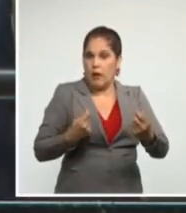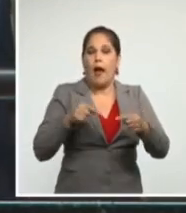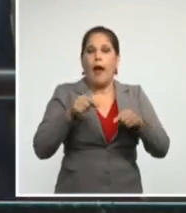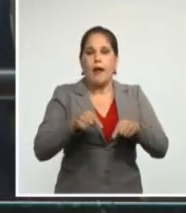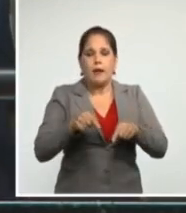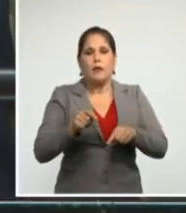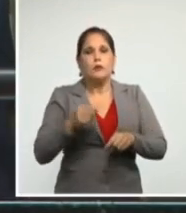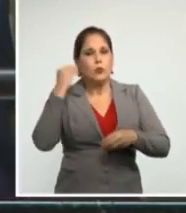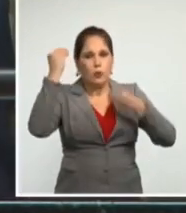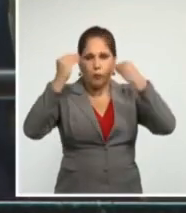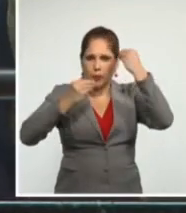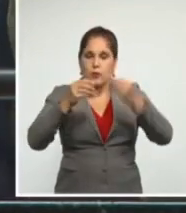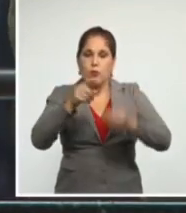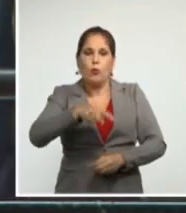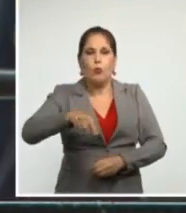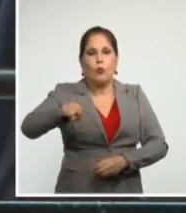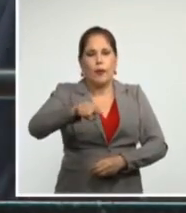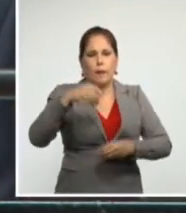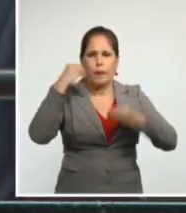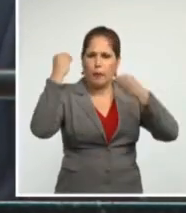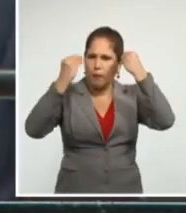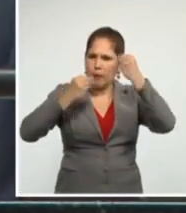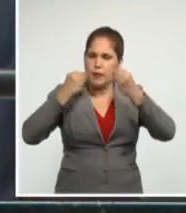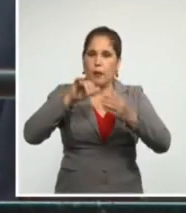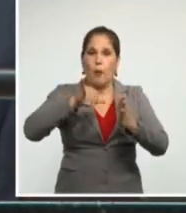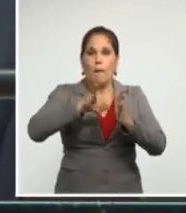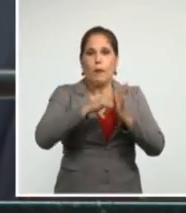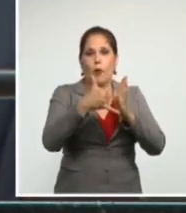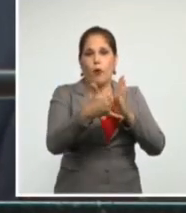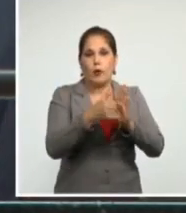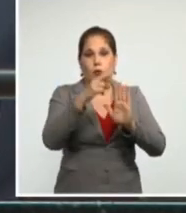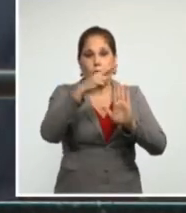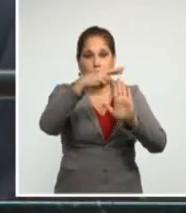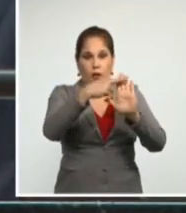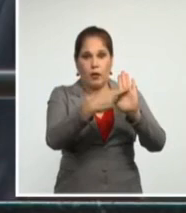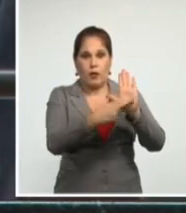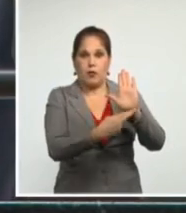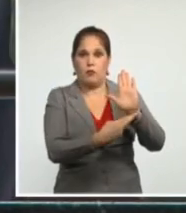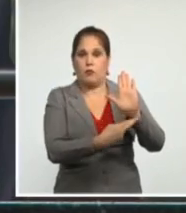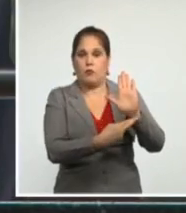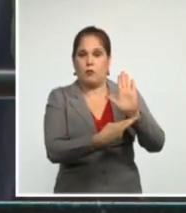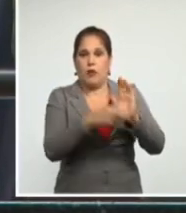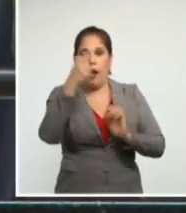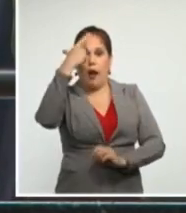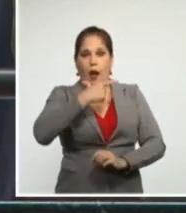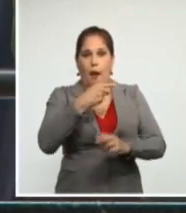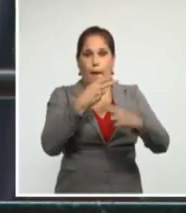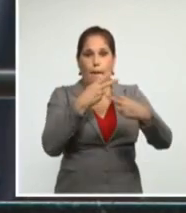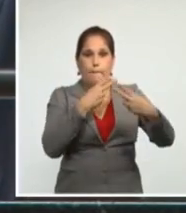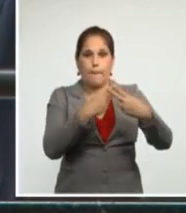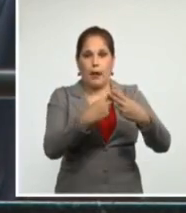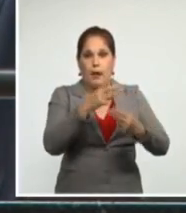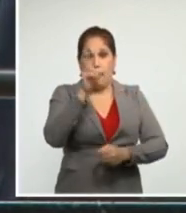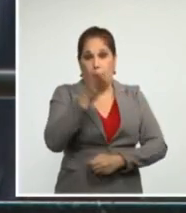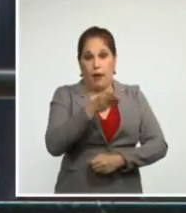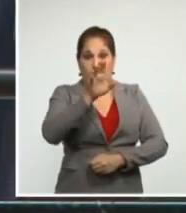consideración el proyecto de resolución A barra 75